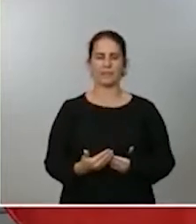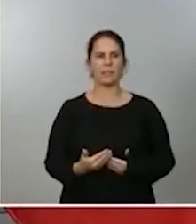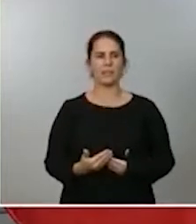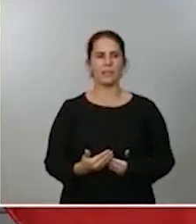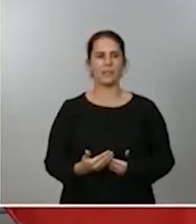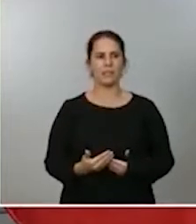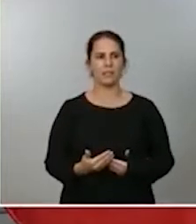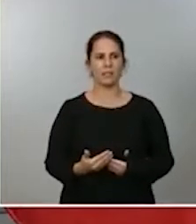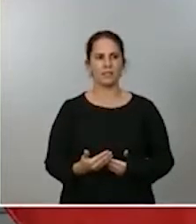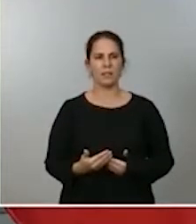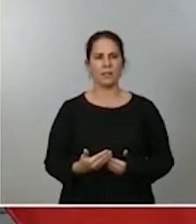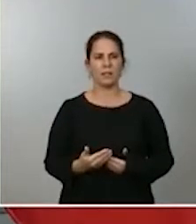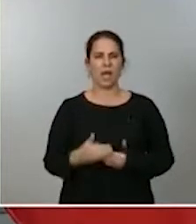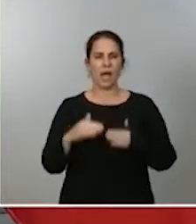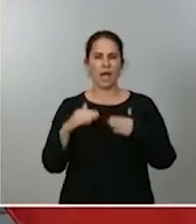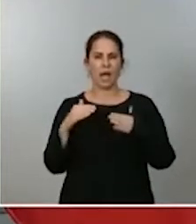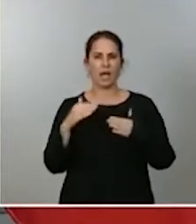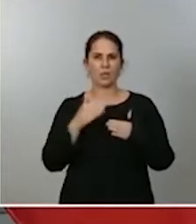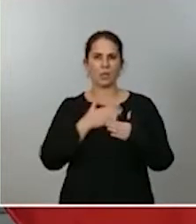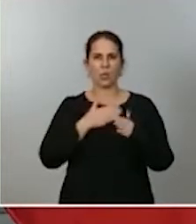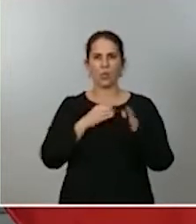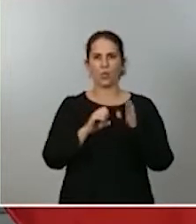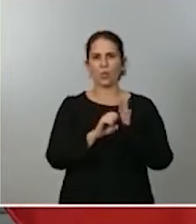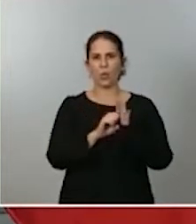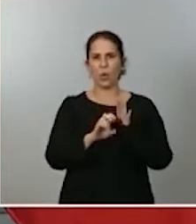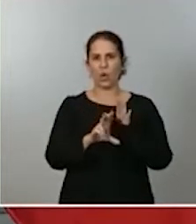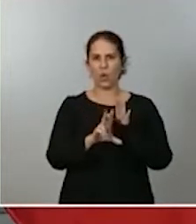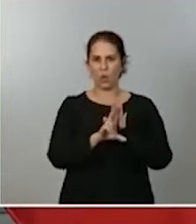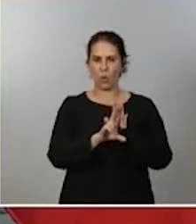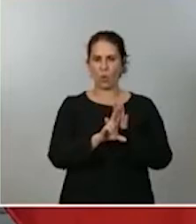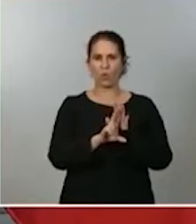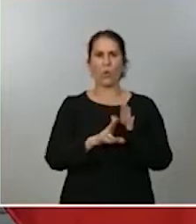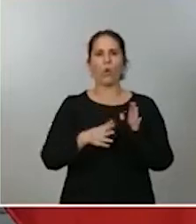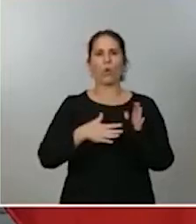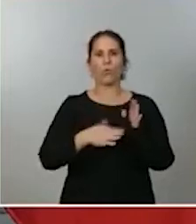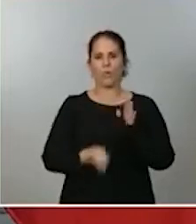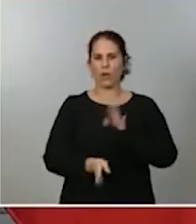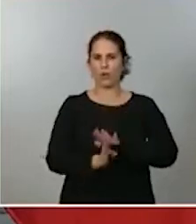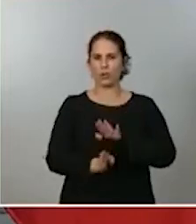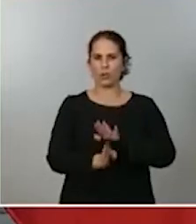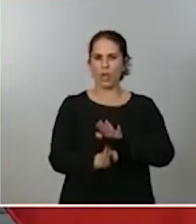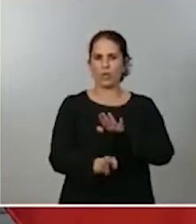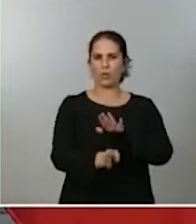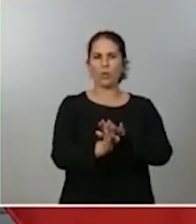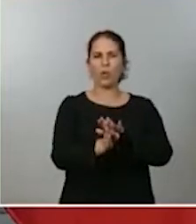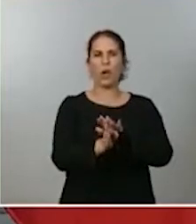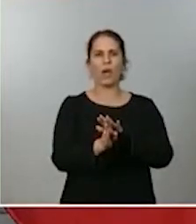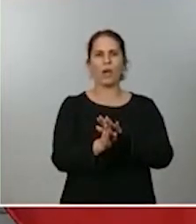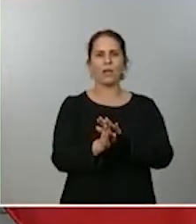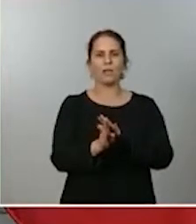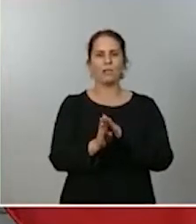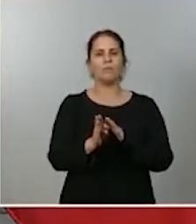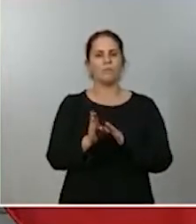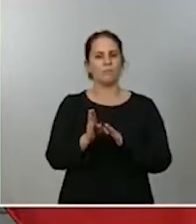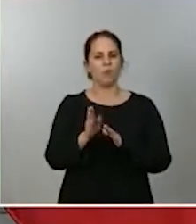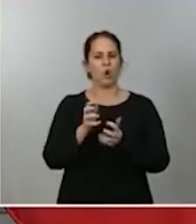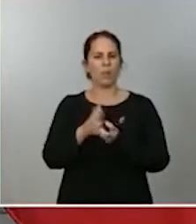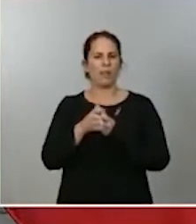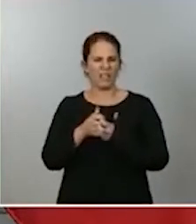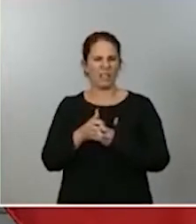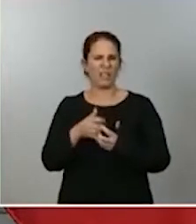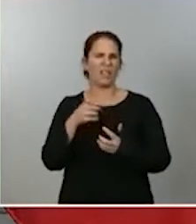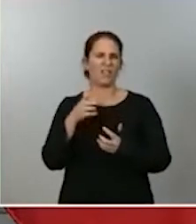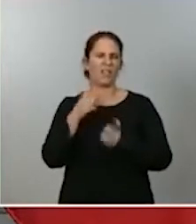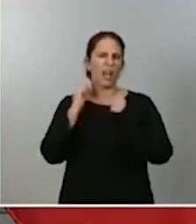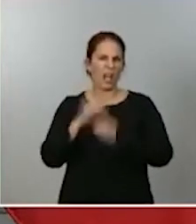continuidad de su currículum, en relación con la posibilidad de combatir el fracaso escolar, con la incorporación temprana